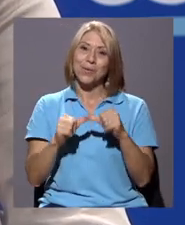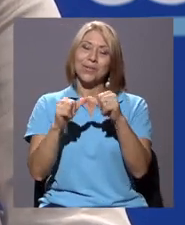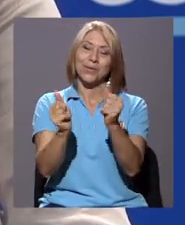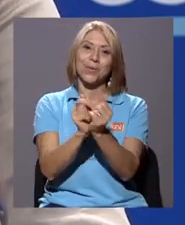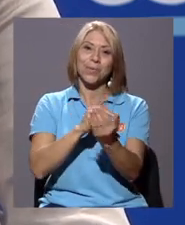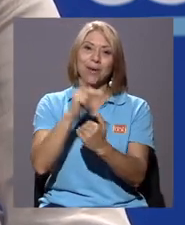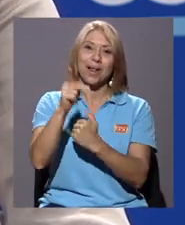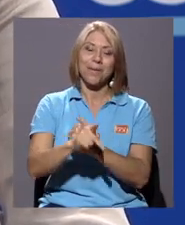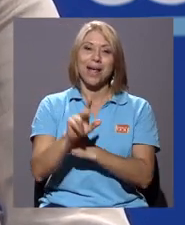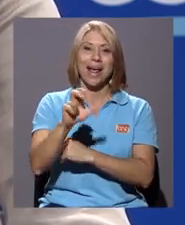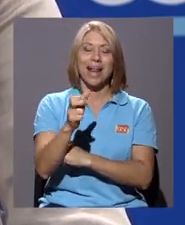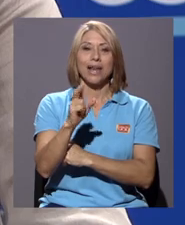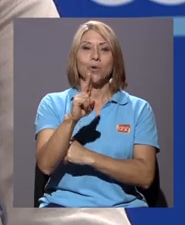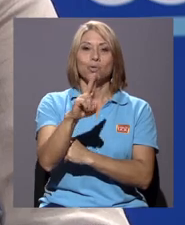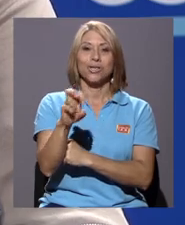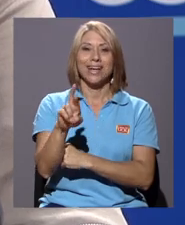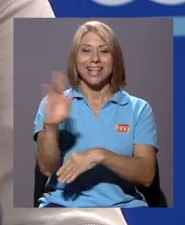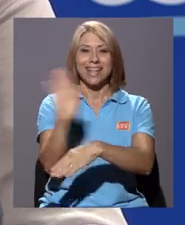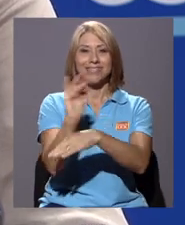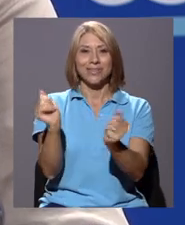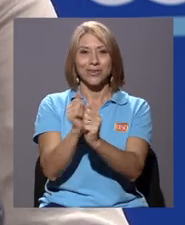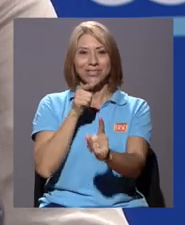programación del canal UCR Televisión con Sentido.